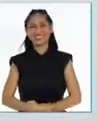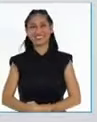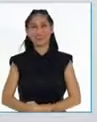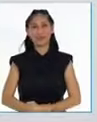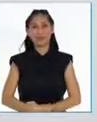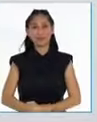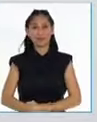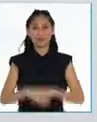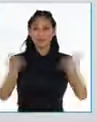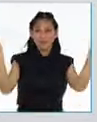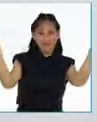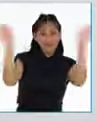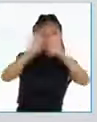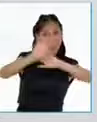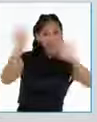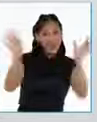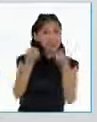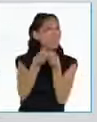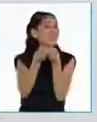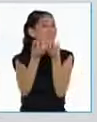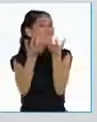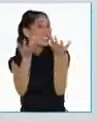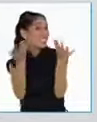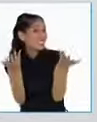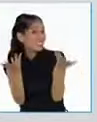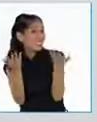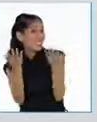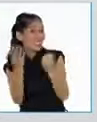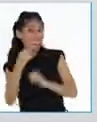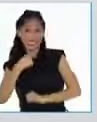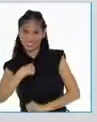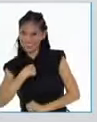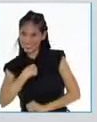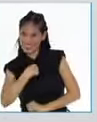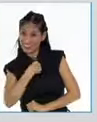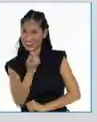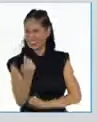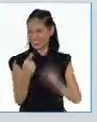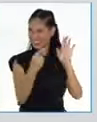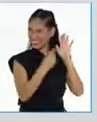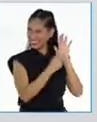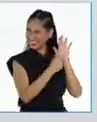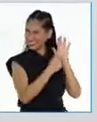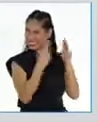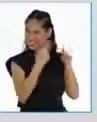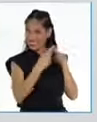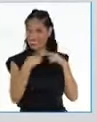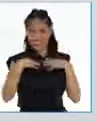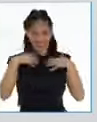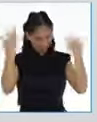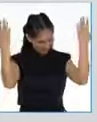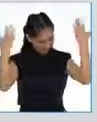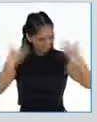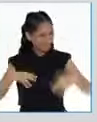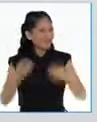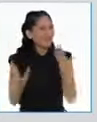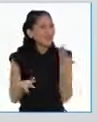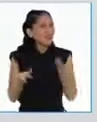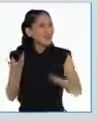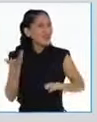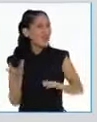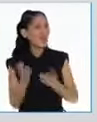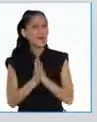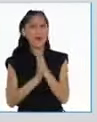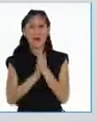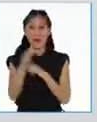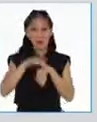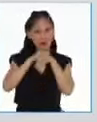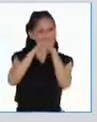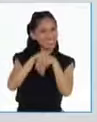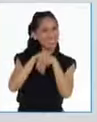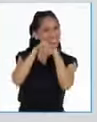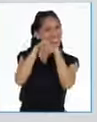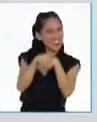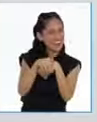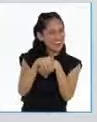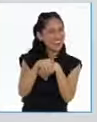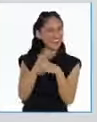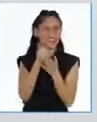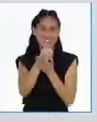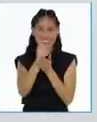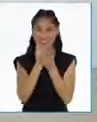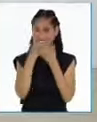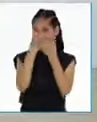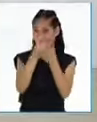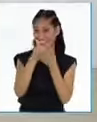¡Hola chicos! ¿Cómo están? Soy Shinichi y hoy vamos a mover cosas creando un saludo divertido con mucho